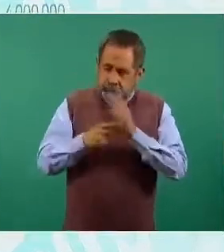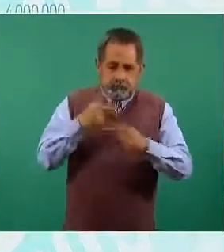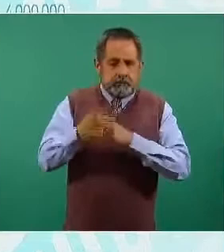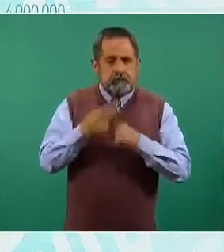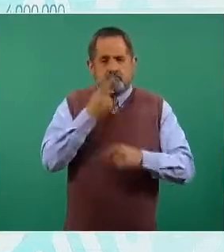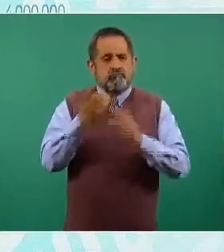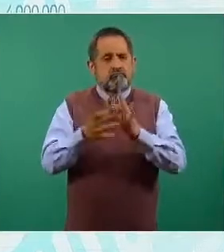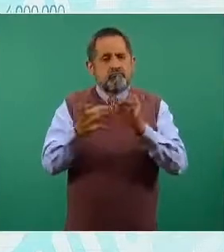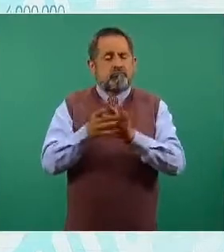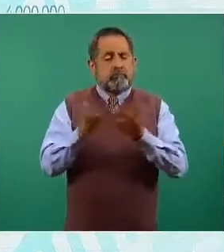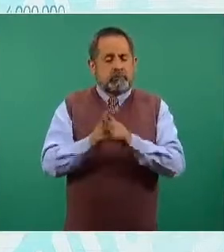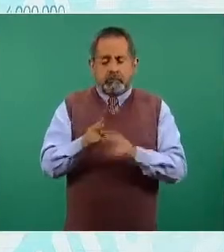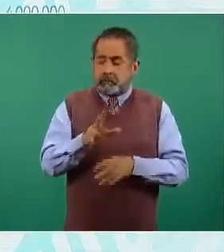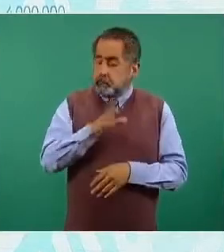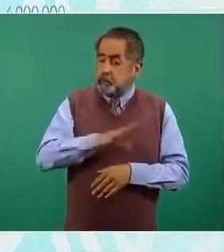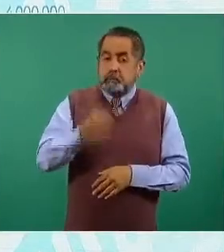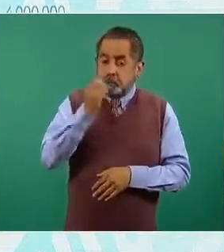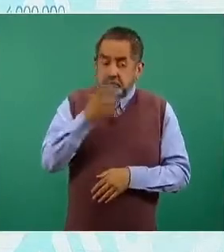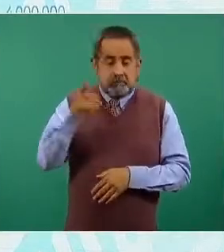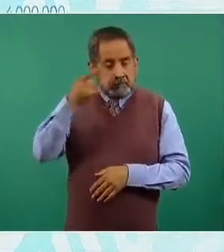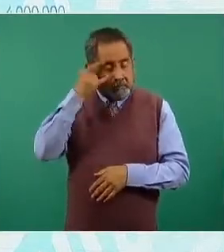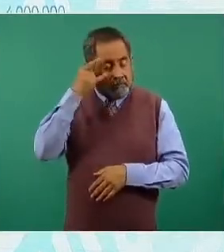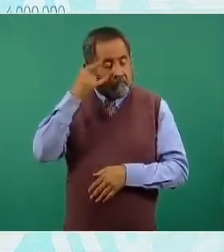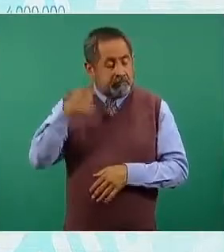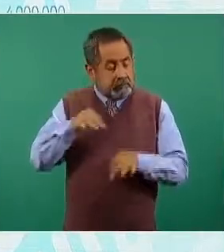destacar por lo sobresaliente del trabajo,